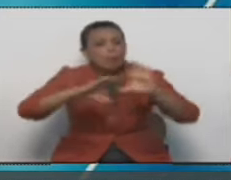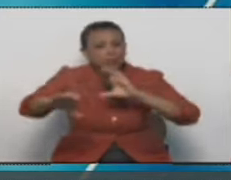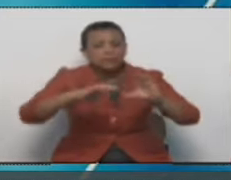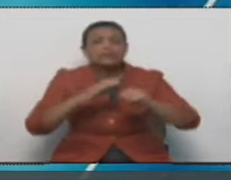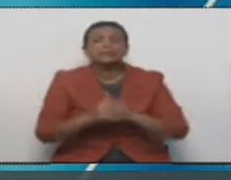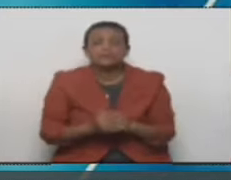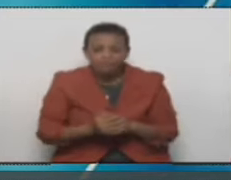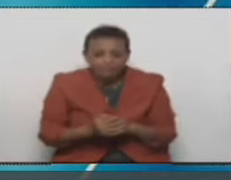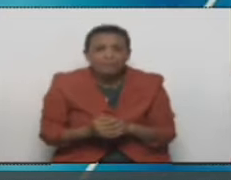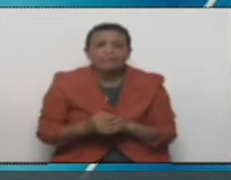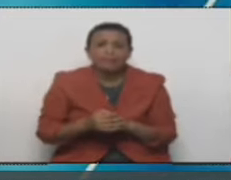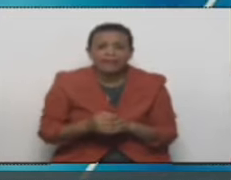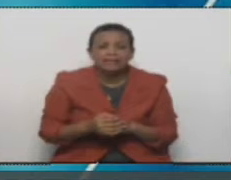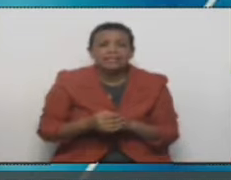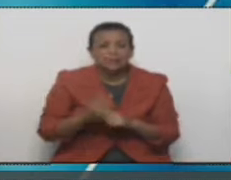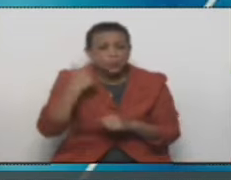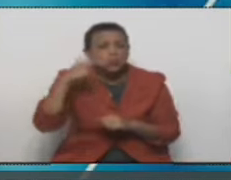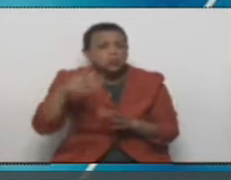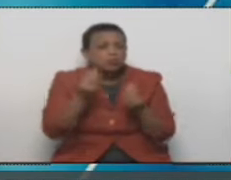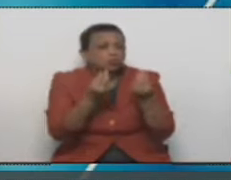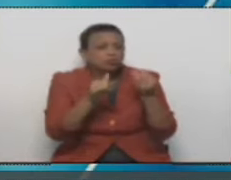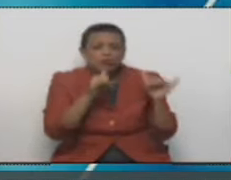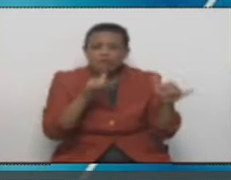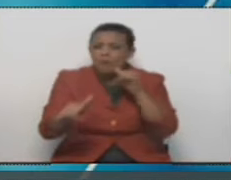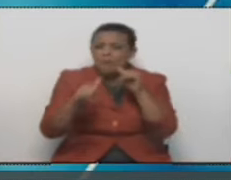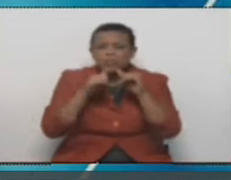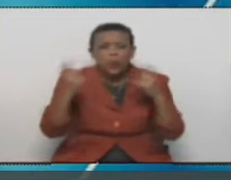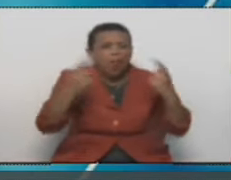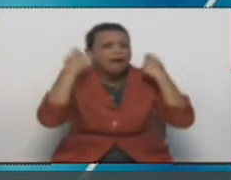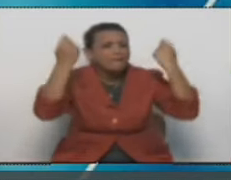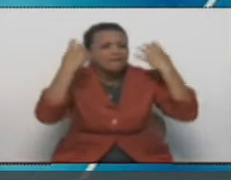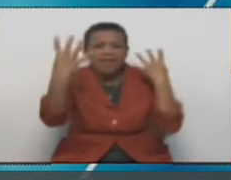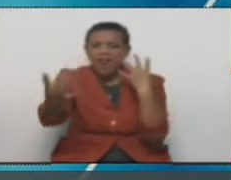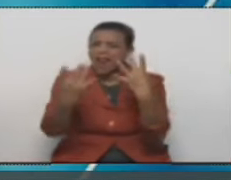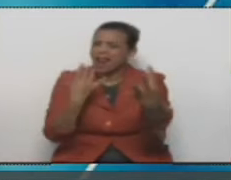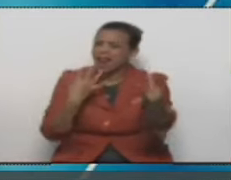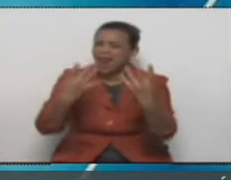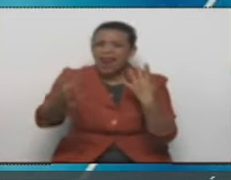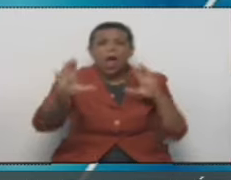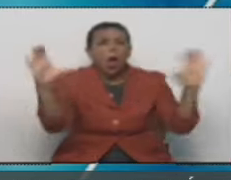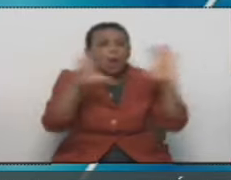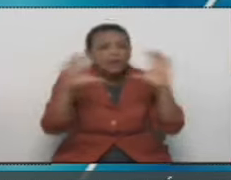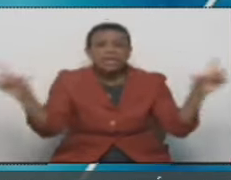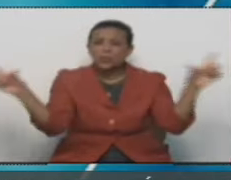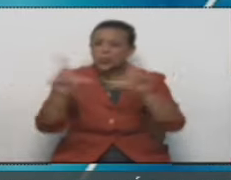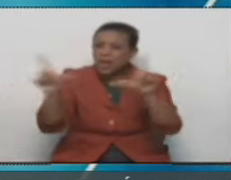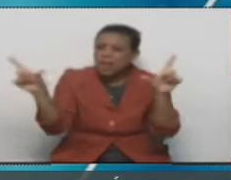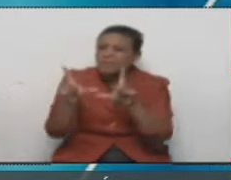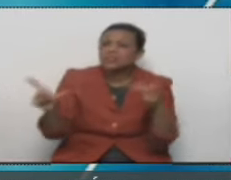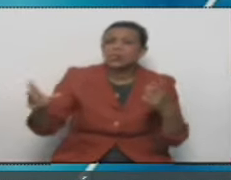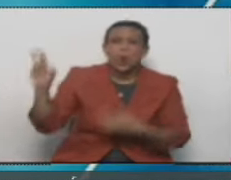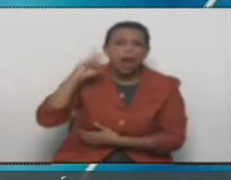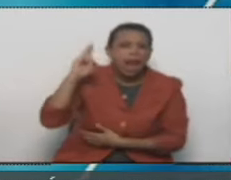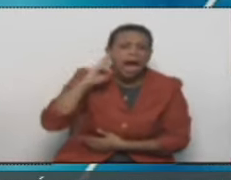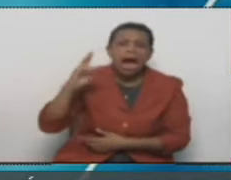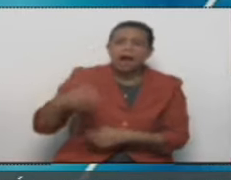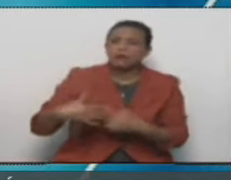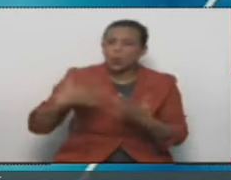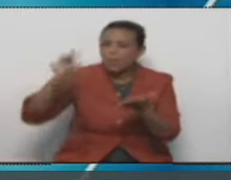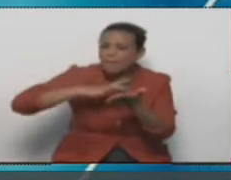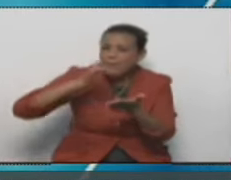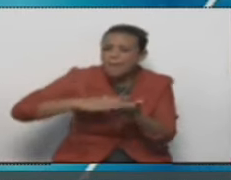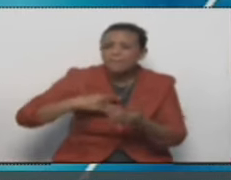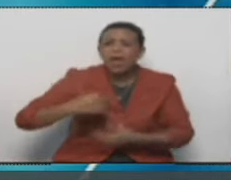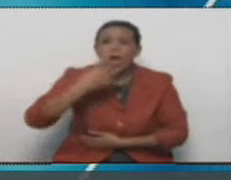que resaltar de la Feria, mi comandante, hay muchos aspectos que resaltar de la Feria. Tuvimos durante estos cuatro días la afluencia de más de